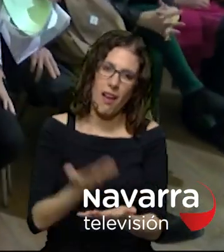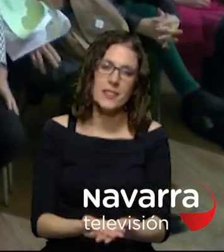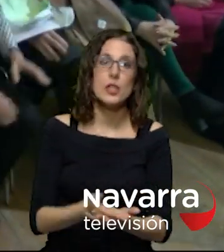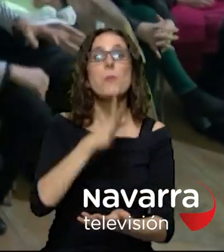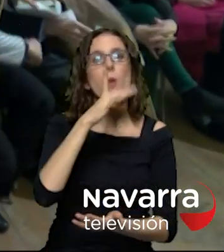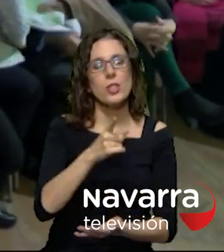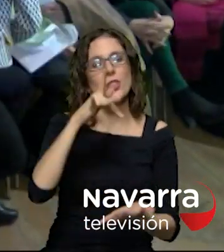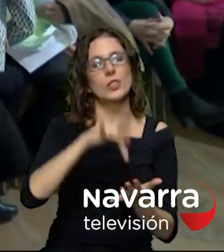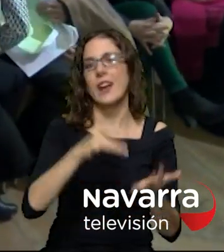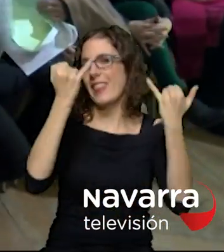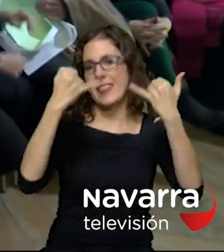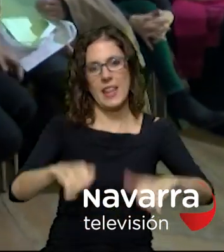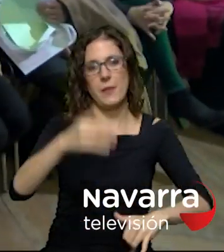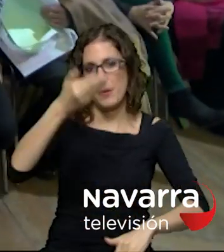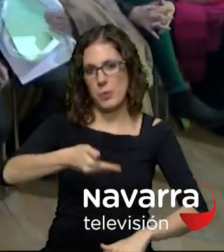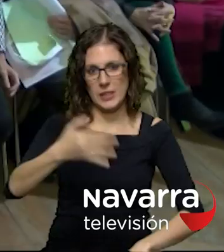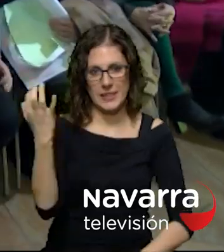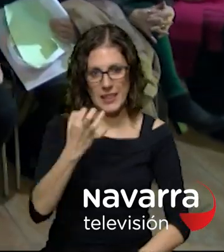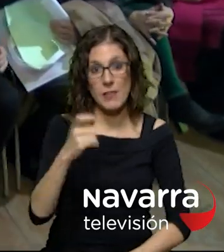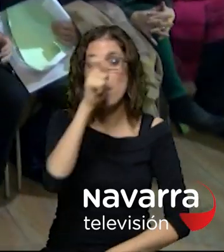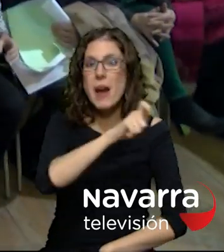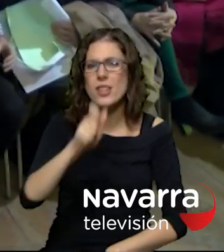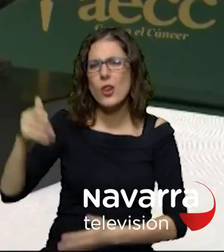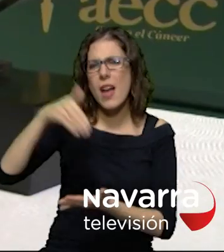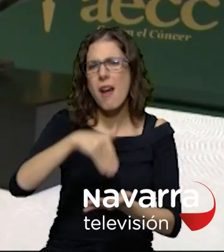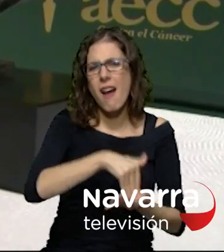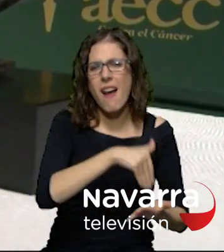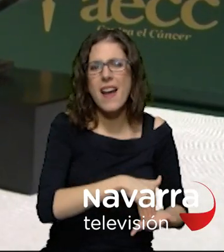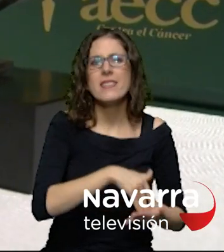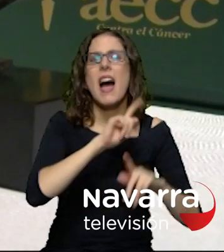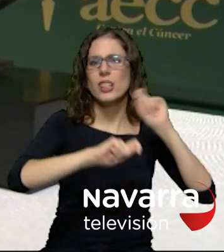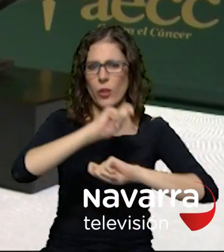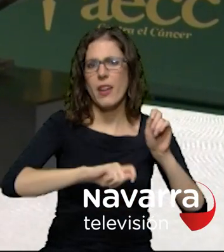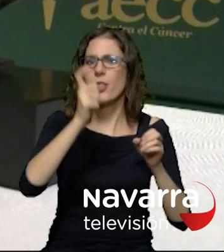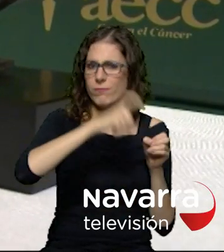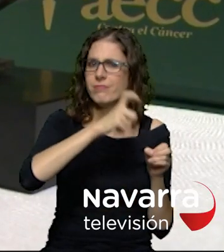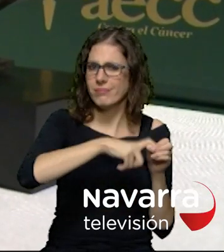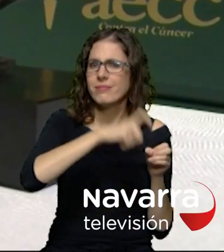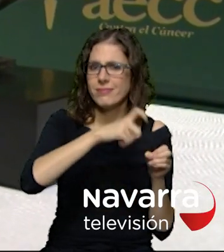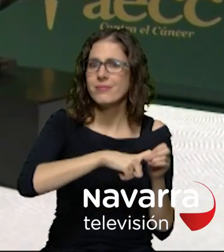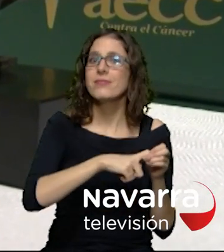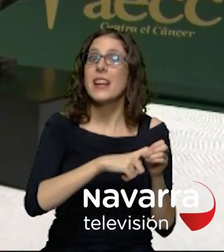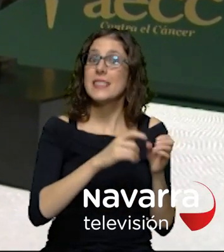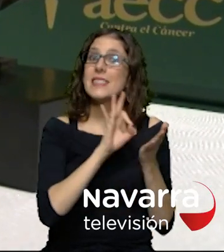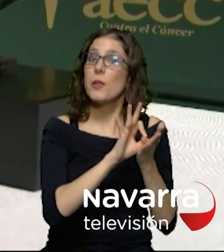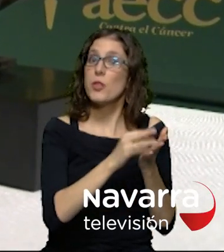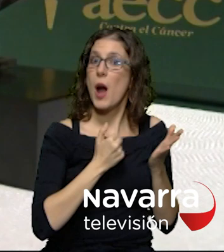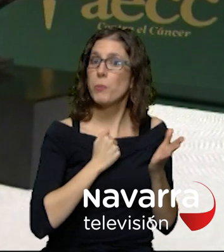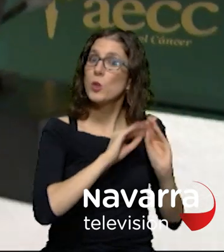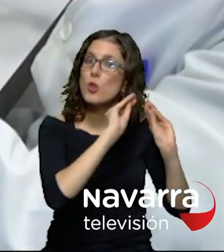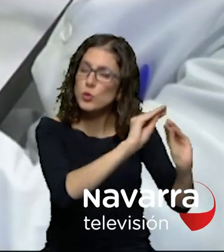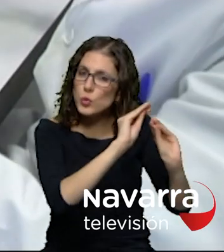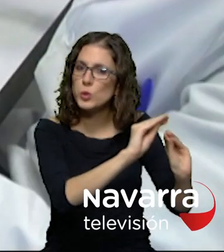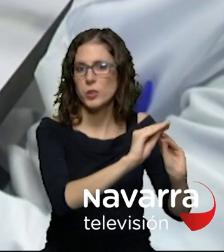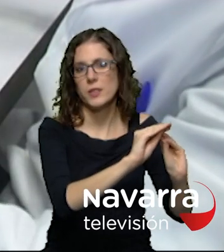había que celebrarlo por todo lo alto miles de personas han pasado por ella desde entonces y han podido hacer uso de los servicios de apoyo que ofrece desde